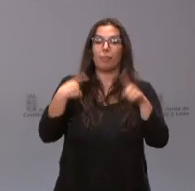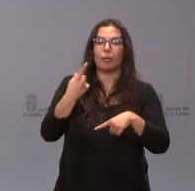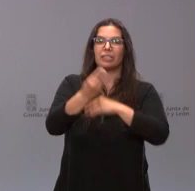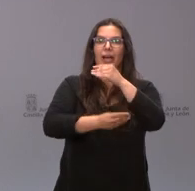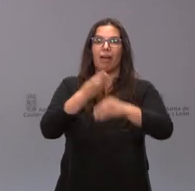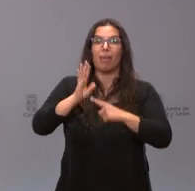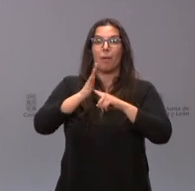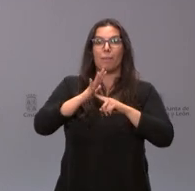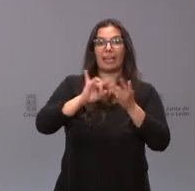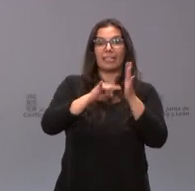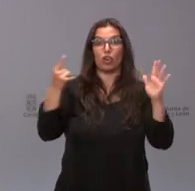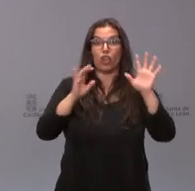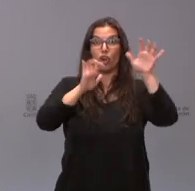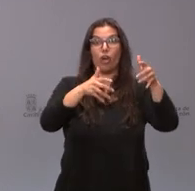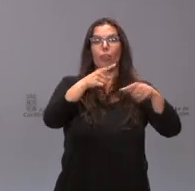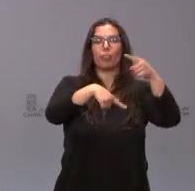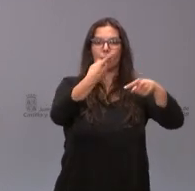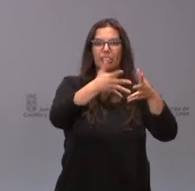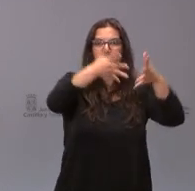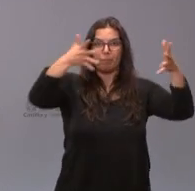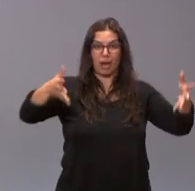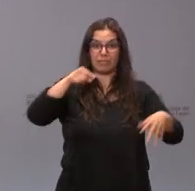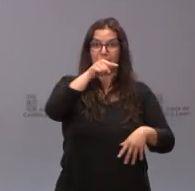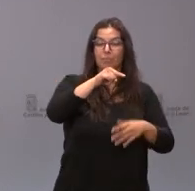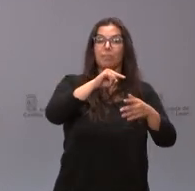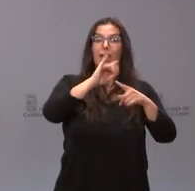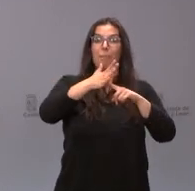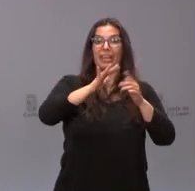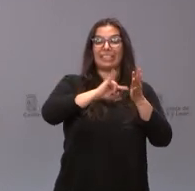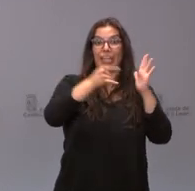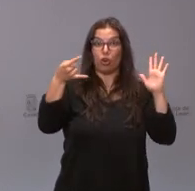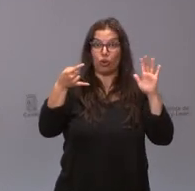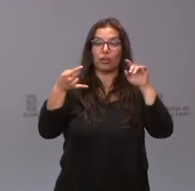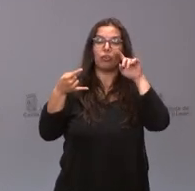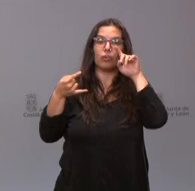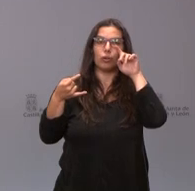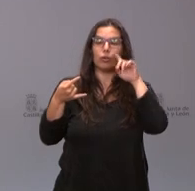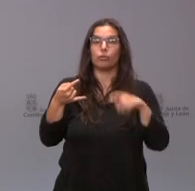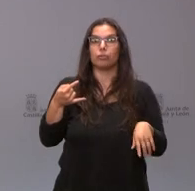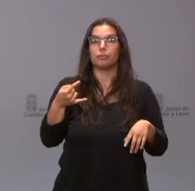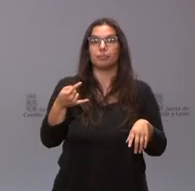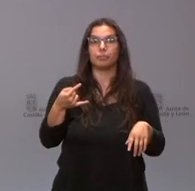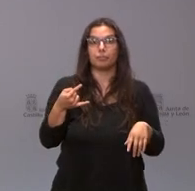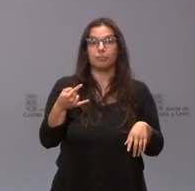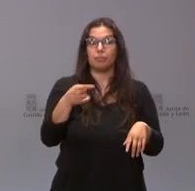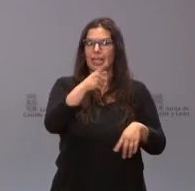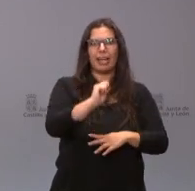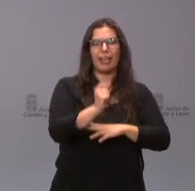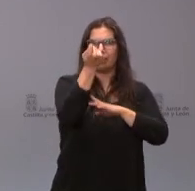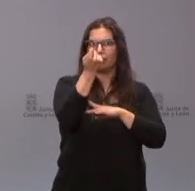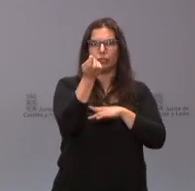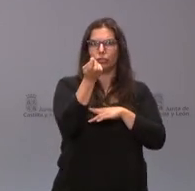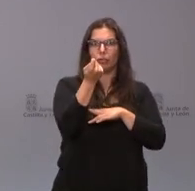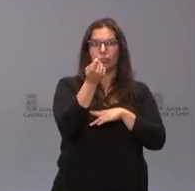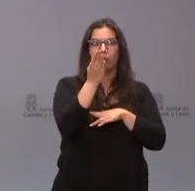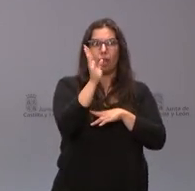Parque Tecnológico de León. Estamos hablando de un parque tecnológico que, como consecuencia de su éxito, ha cubierto